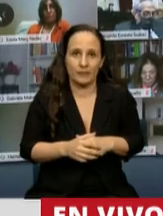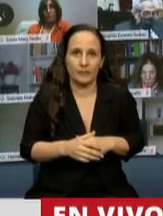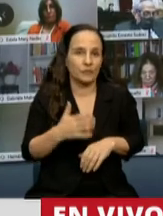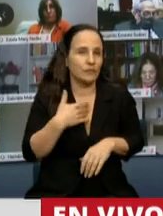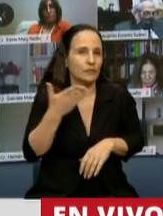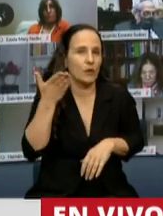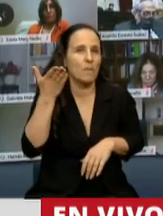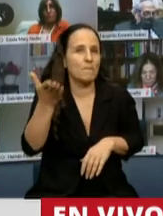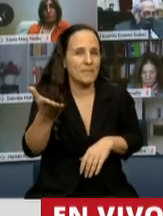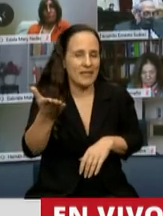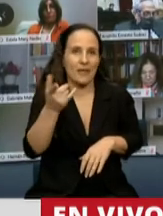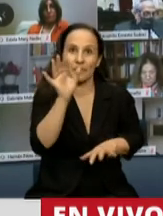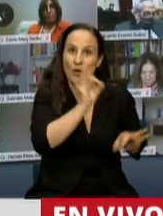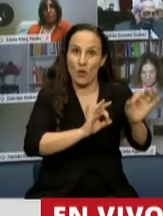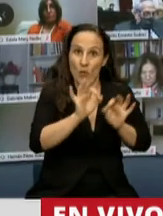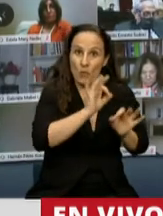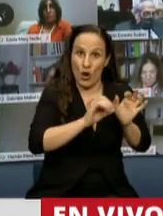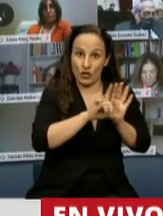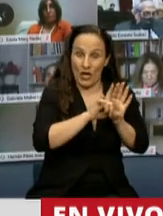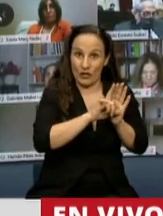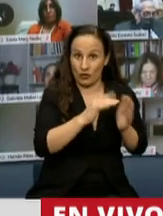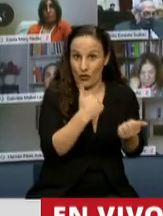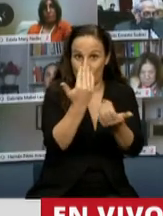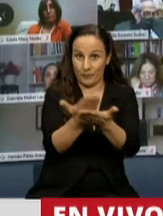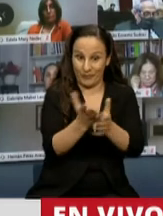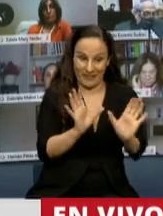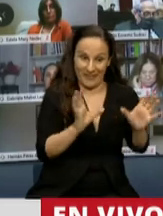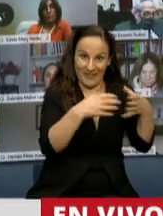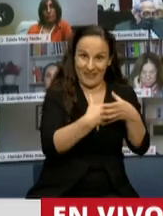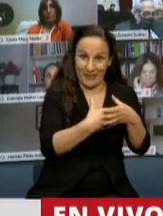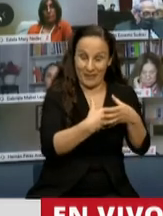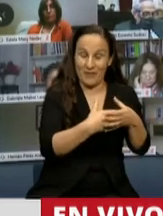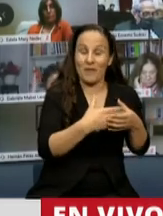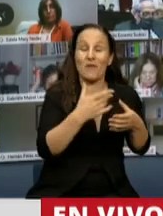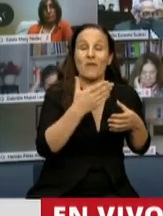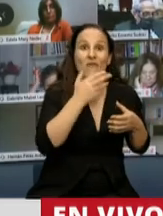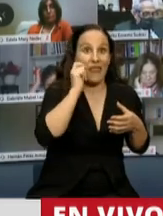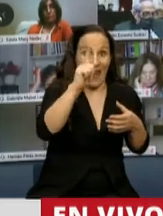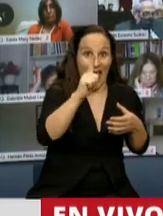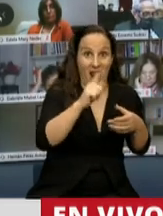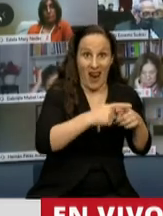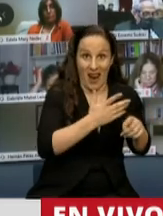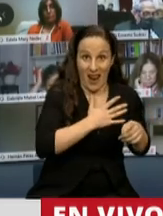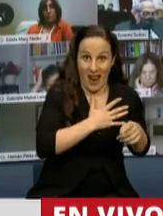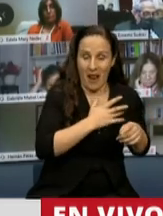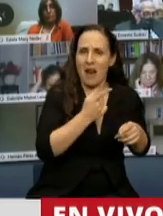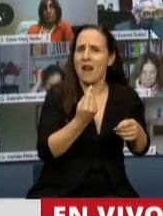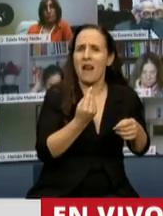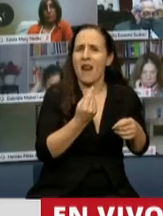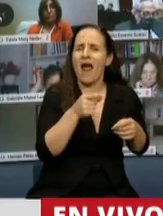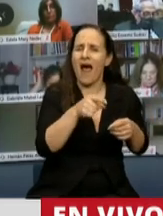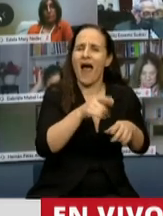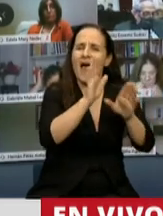que tome nuestro proyecto que hemos presentado en el interbloque federal que tiene que ver con un abordaje integral